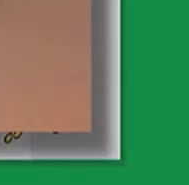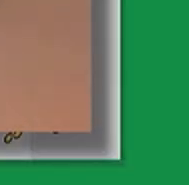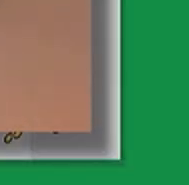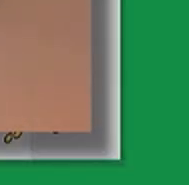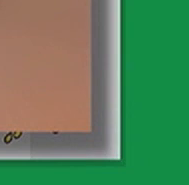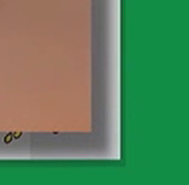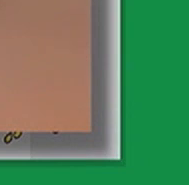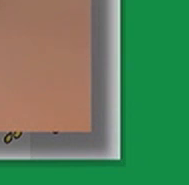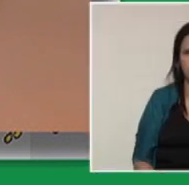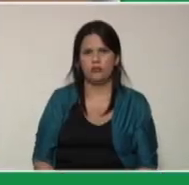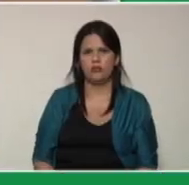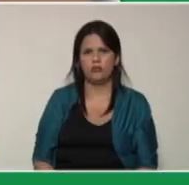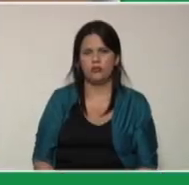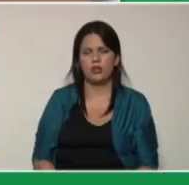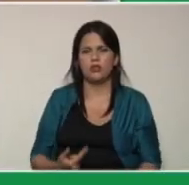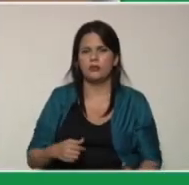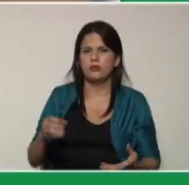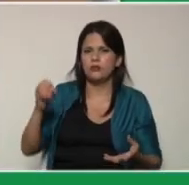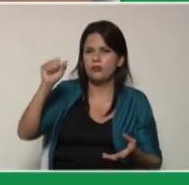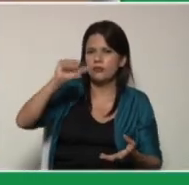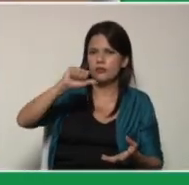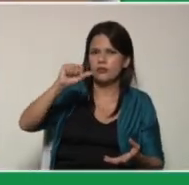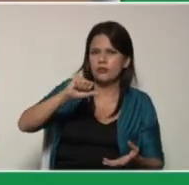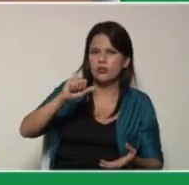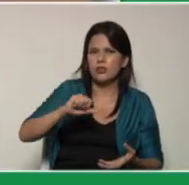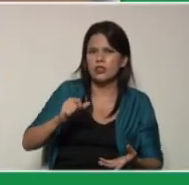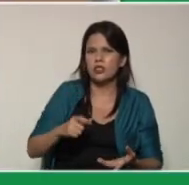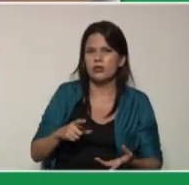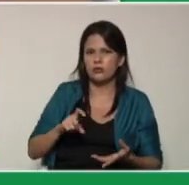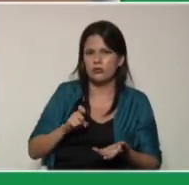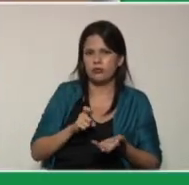Y hay que echarle algunas lombrices.